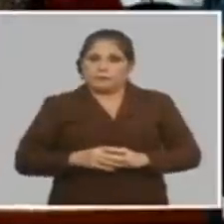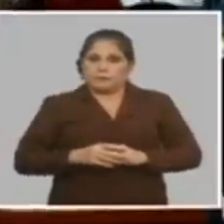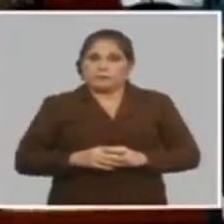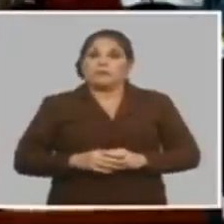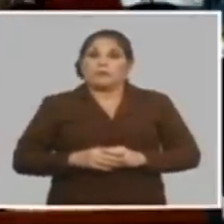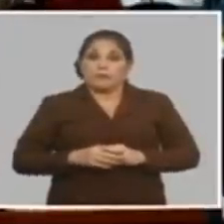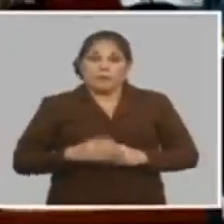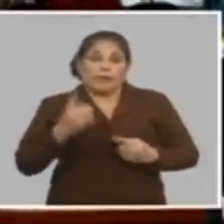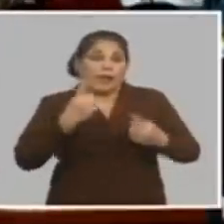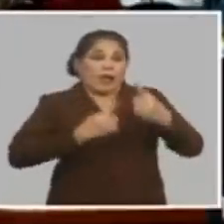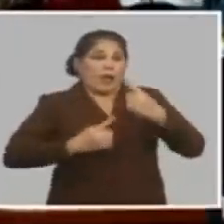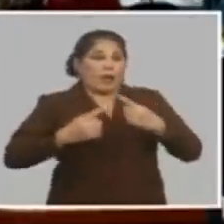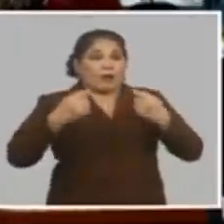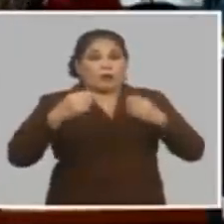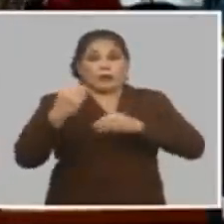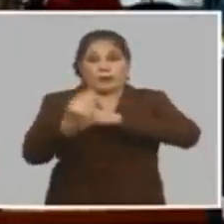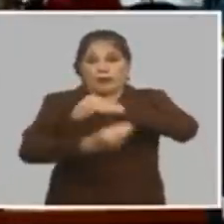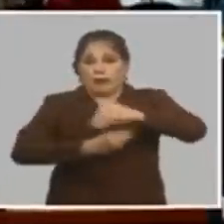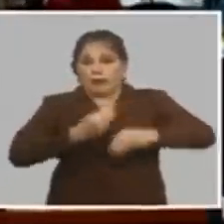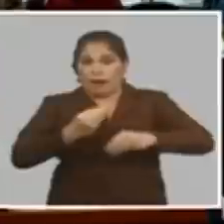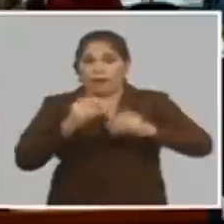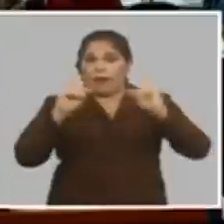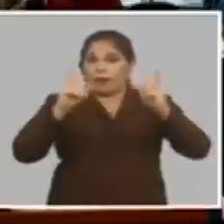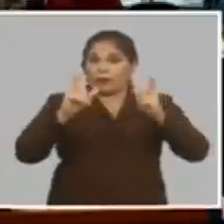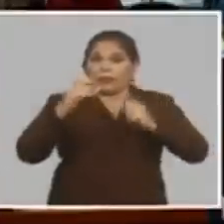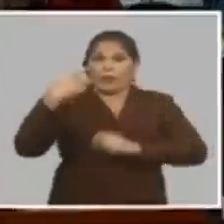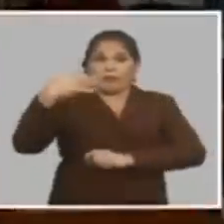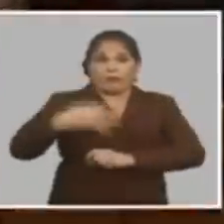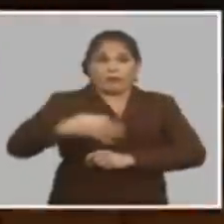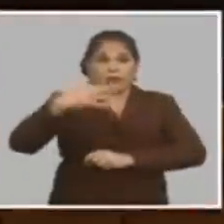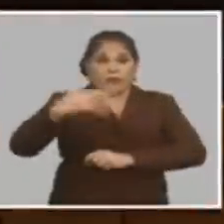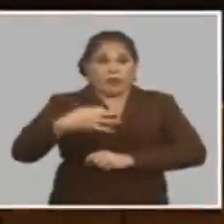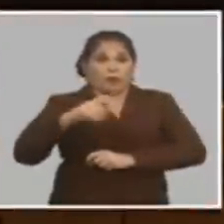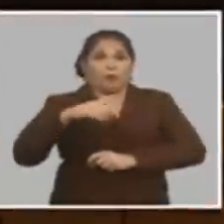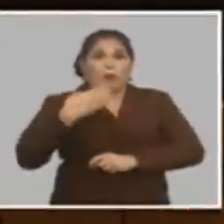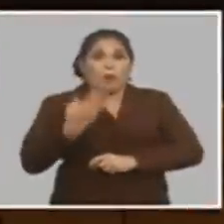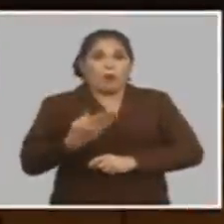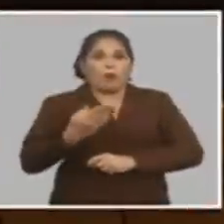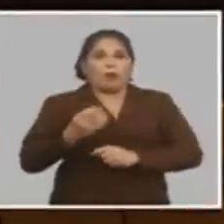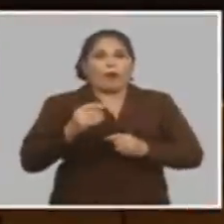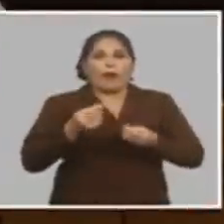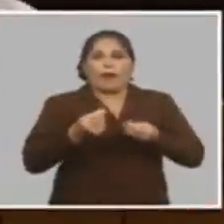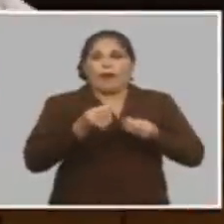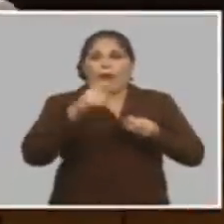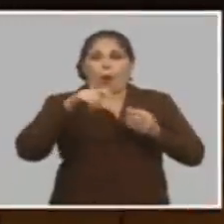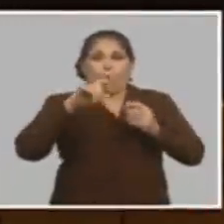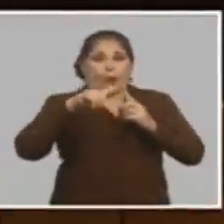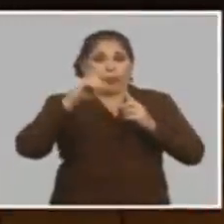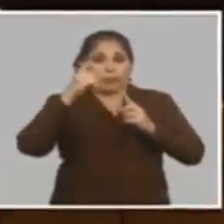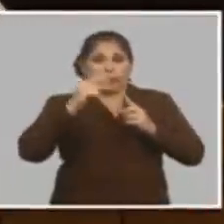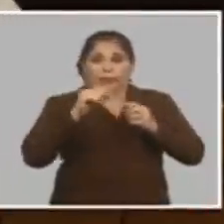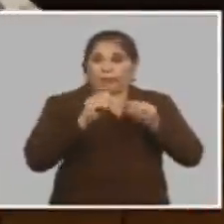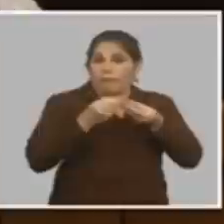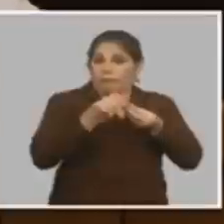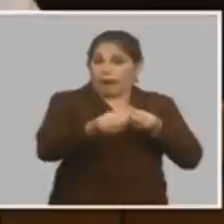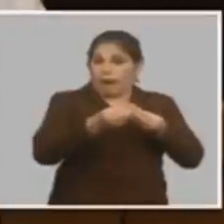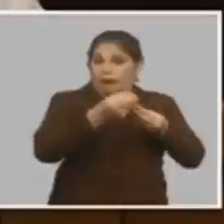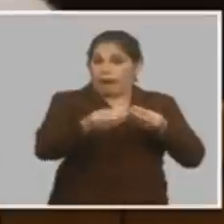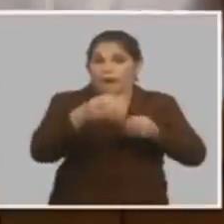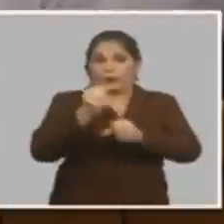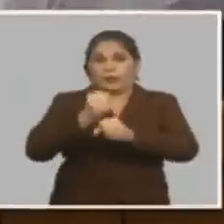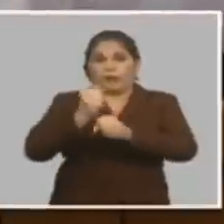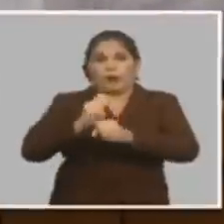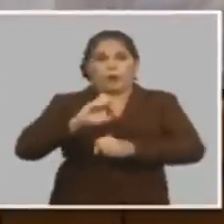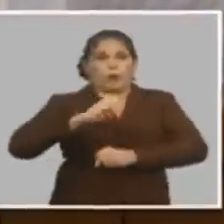y si hay algo que tiene cambio en la política fiscal es la carga tributaria en lo fundamental a los